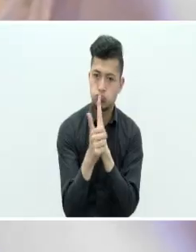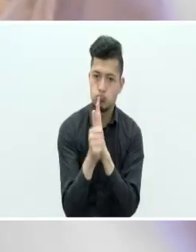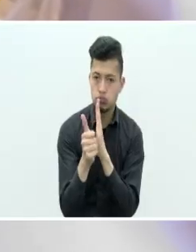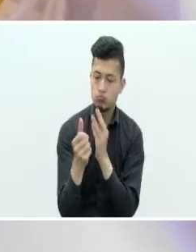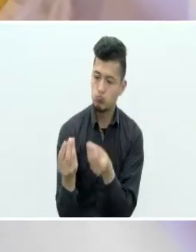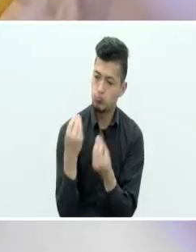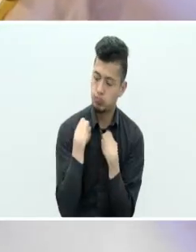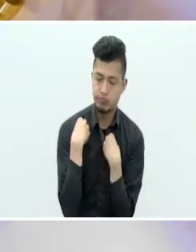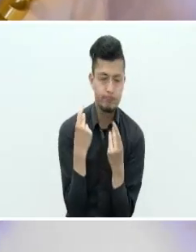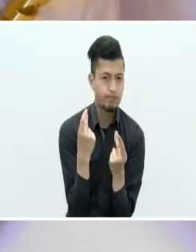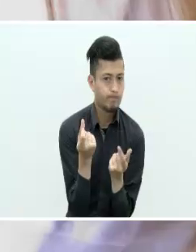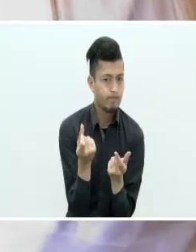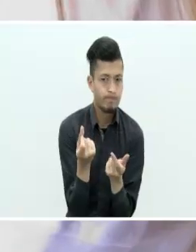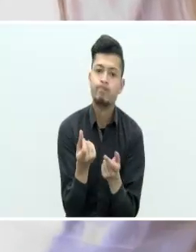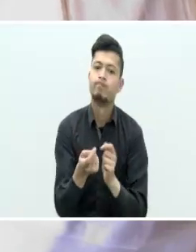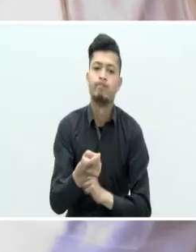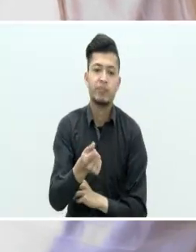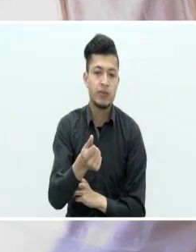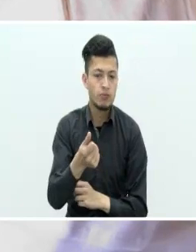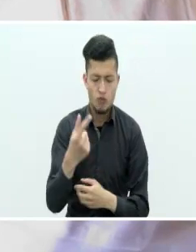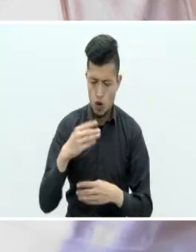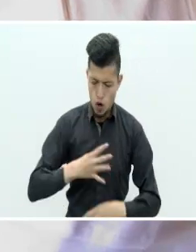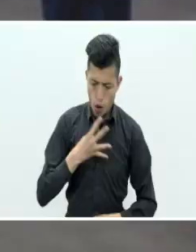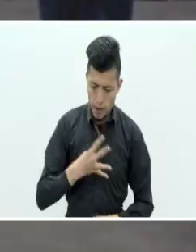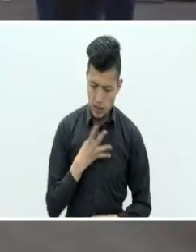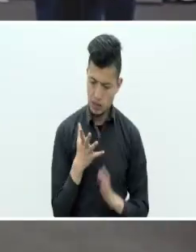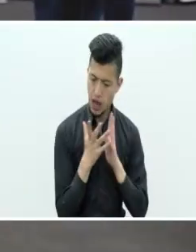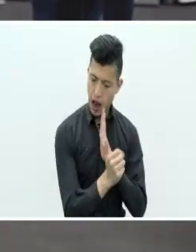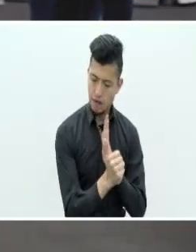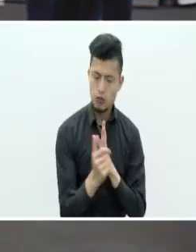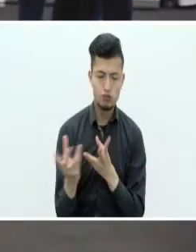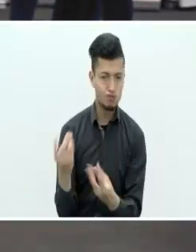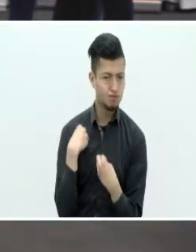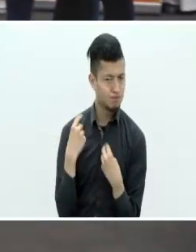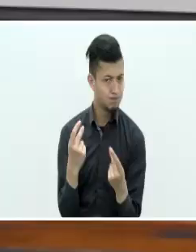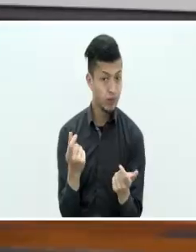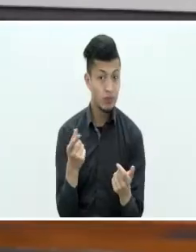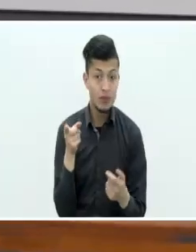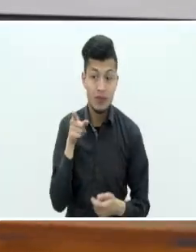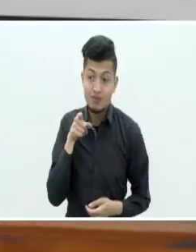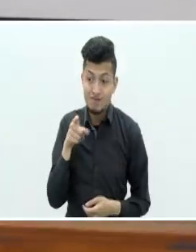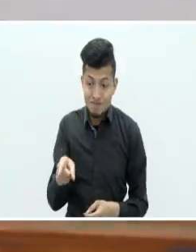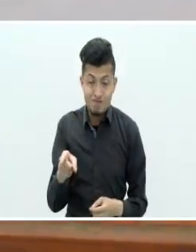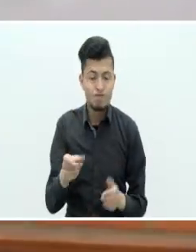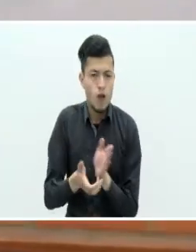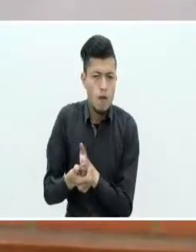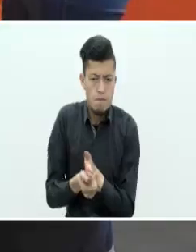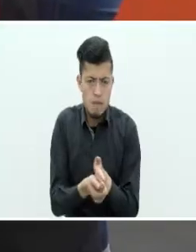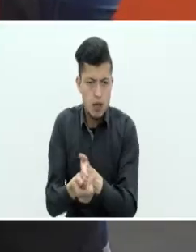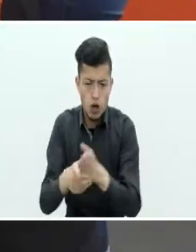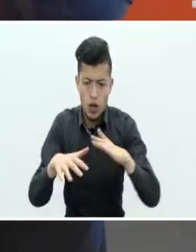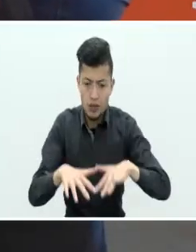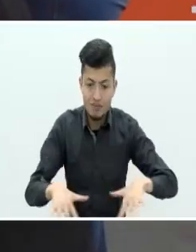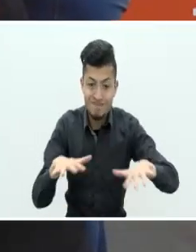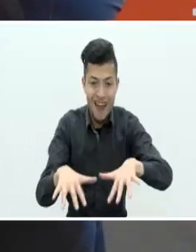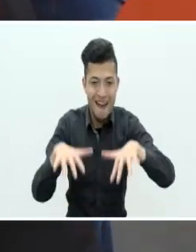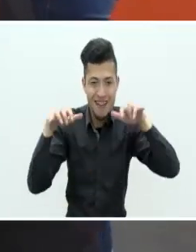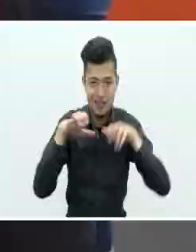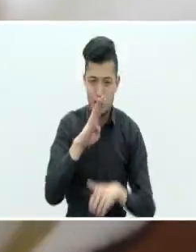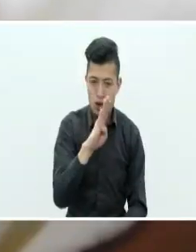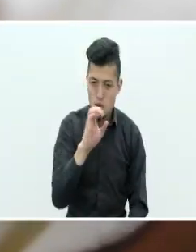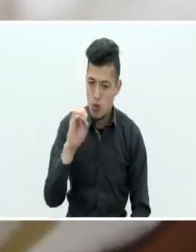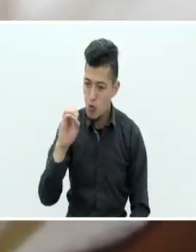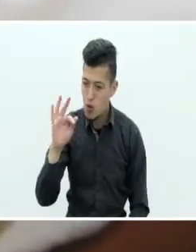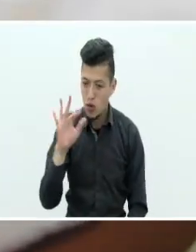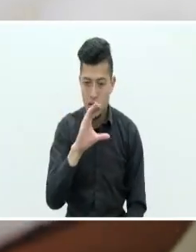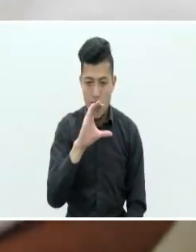destreza, una habilidad, una competencia. Estos bootcamps son una metodología donde nuestros aprendices tienen una inmersión total